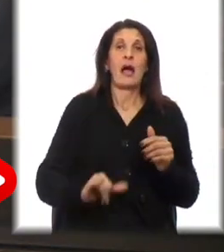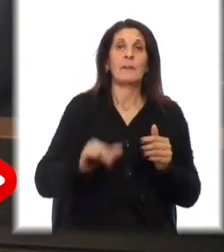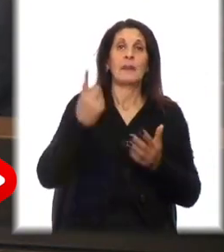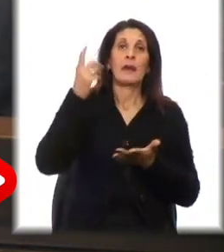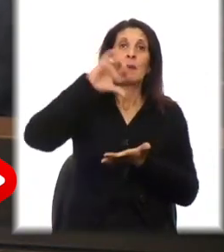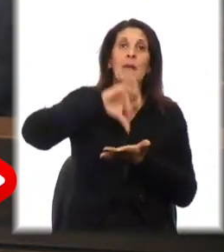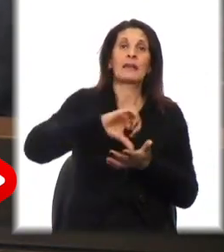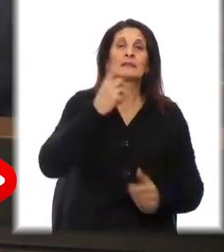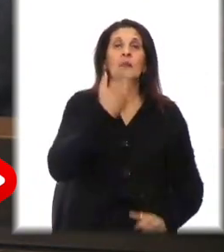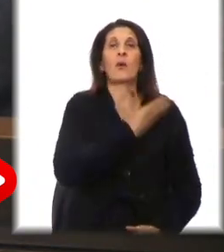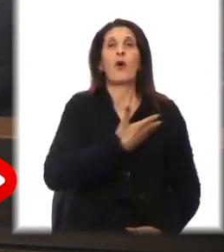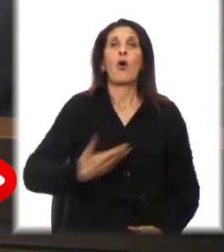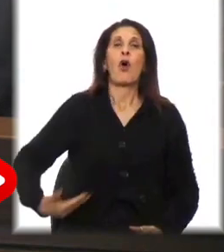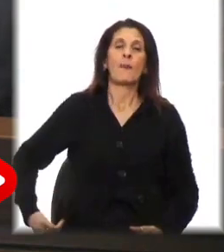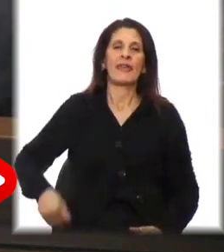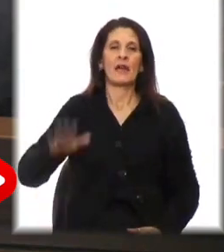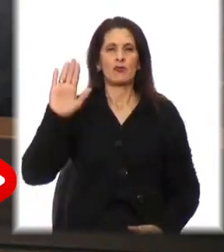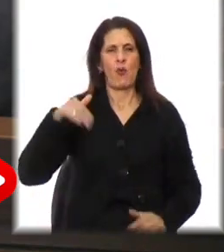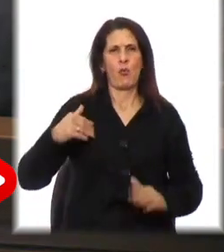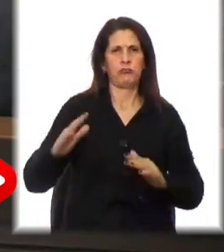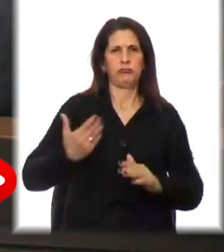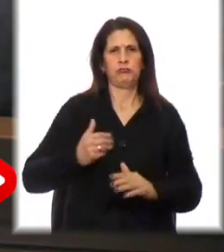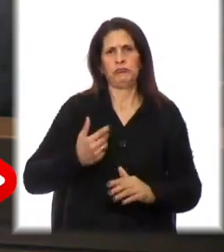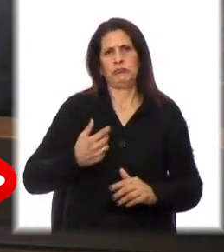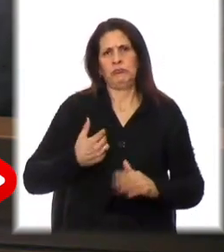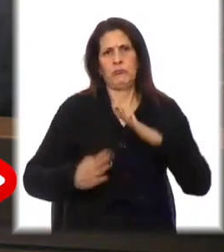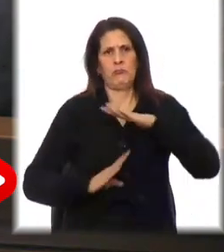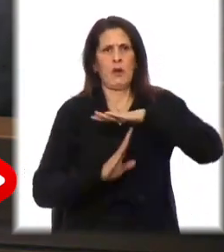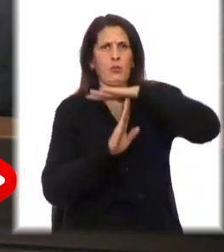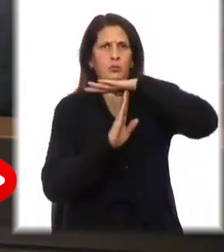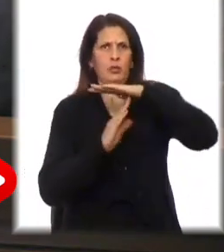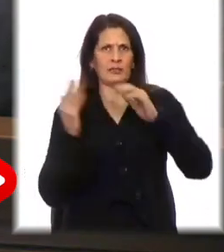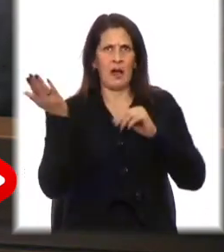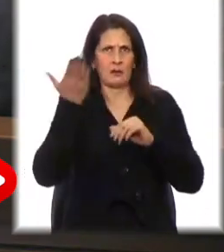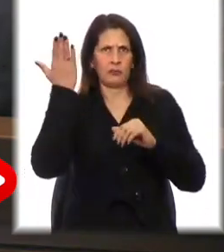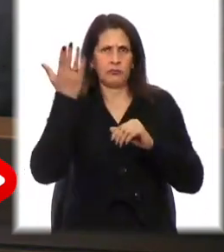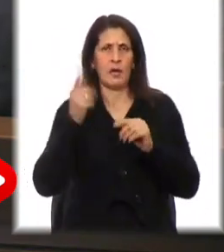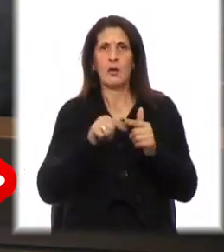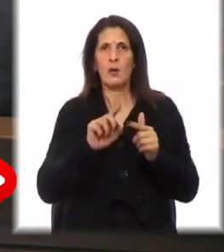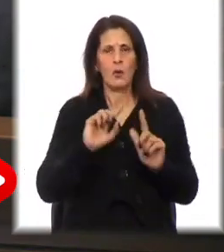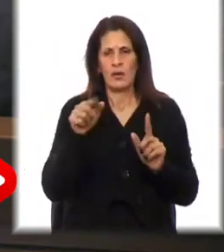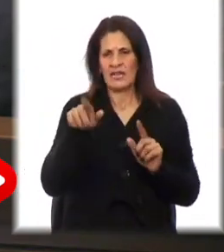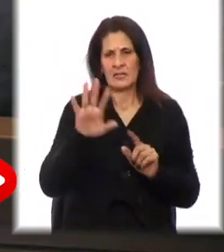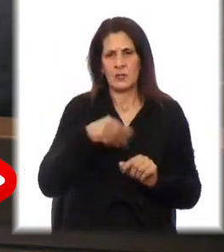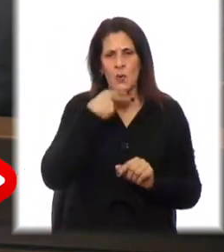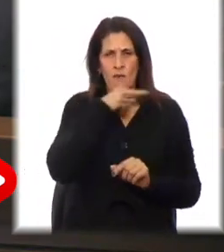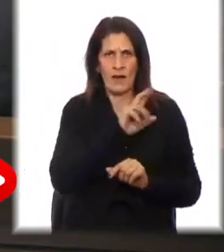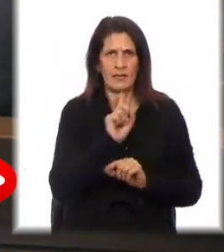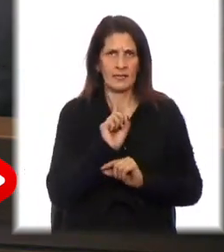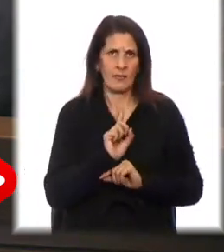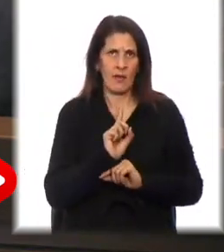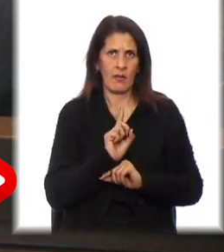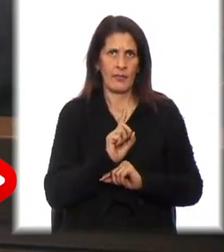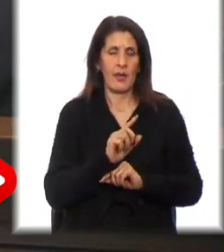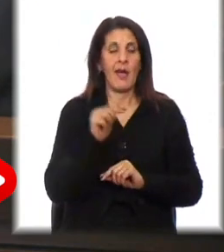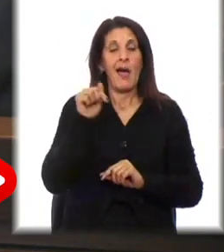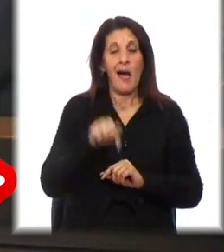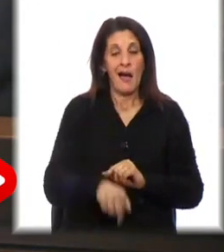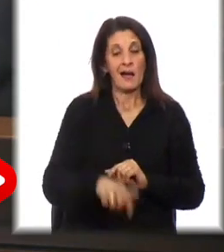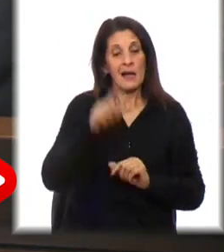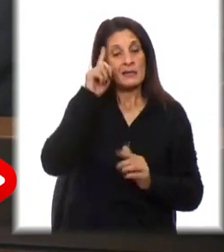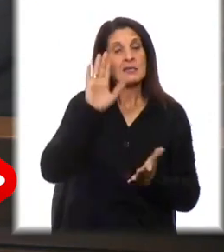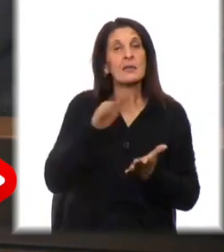un gobierno autoritario. Y eso, francamente, es una absoluta falsedad. Aquí se